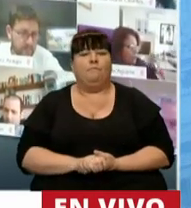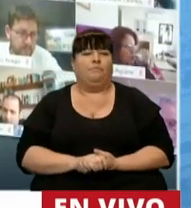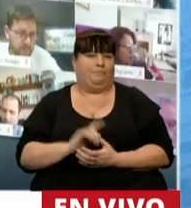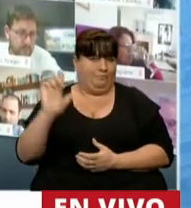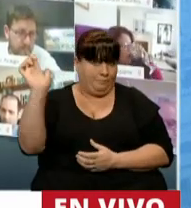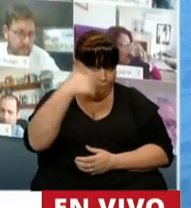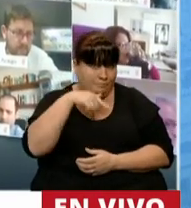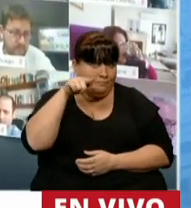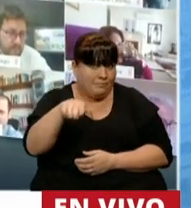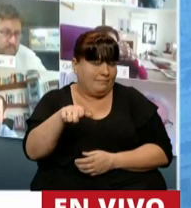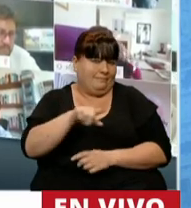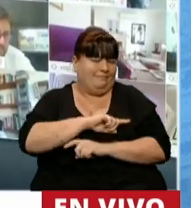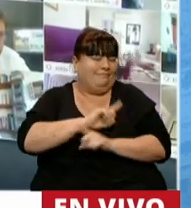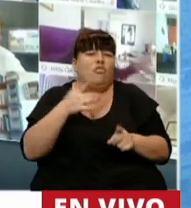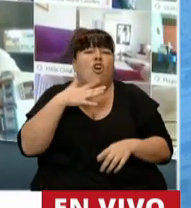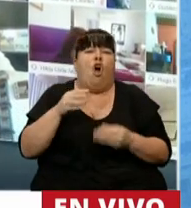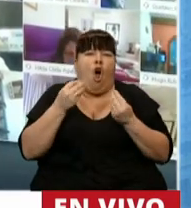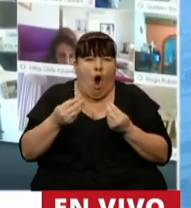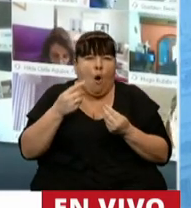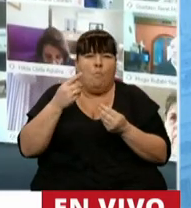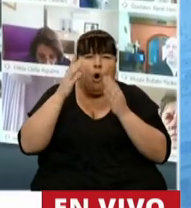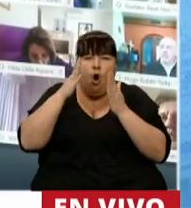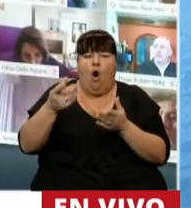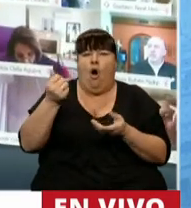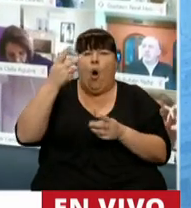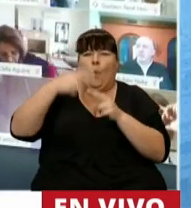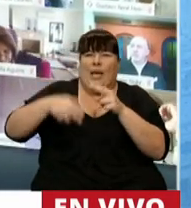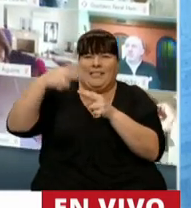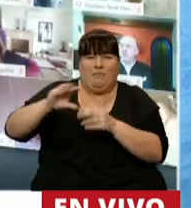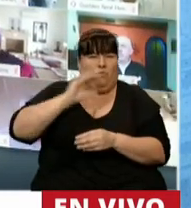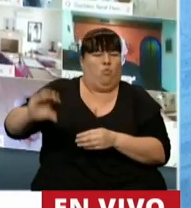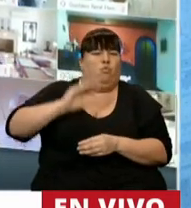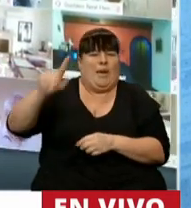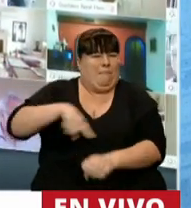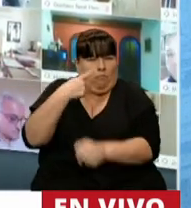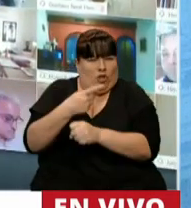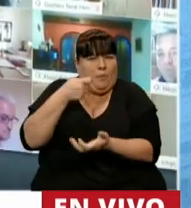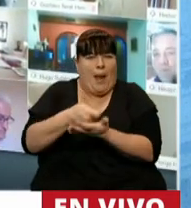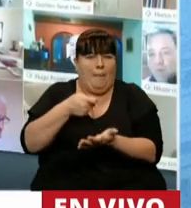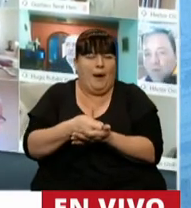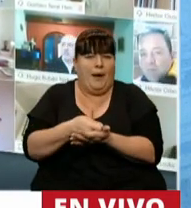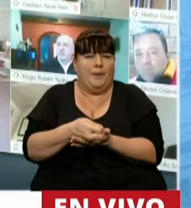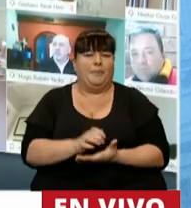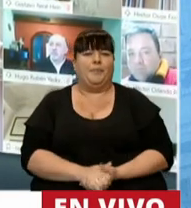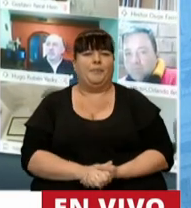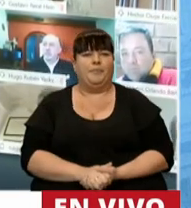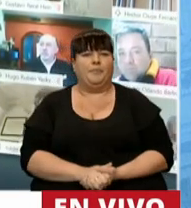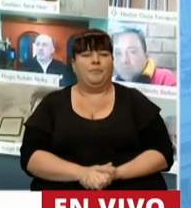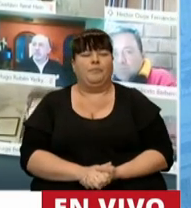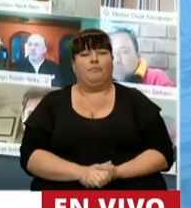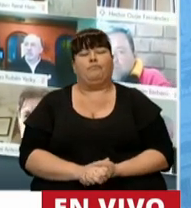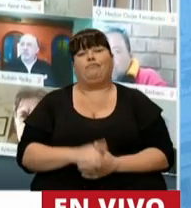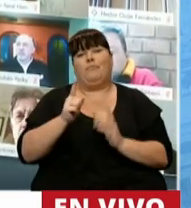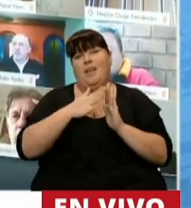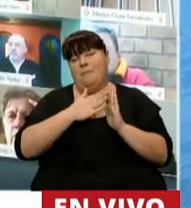inédita, incomprensible concentración de vencimientos imposibles de pagar. A lo